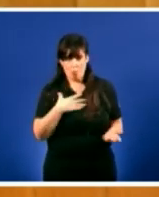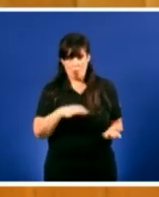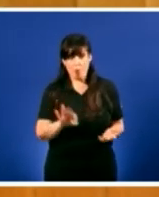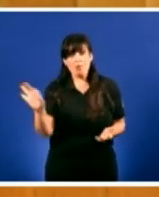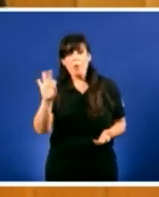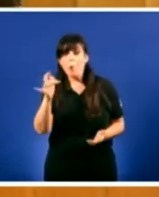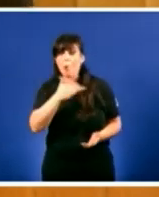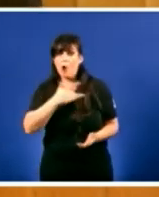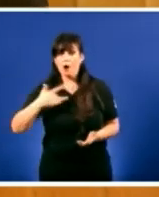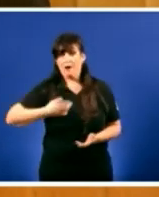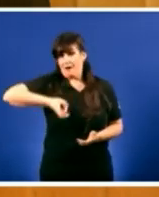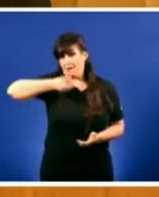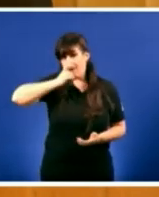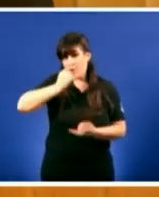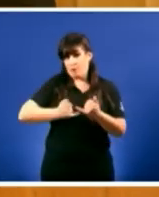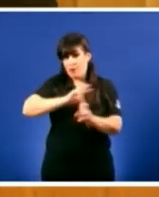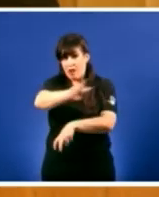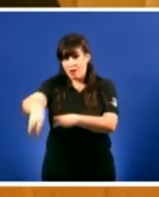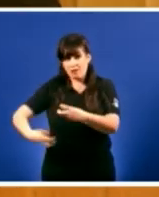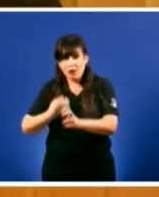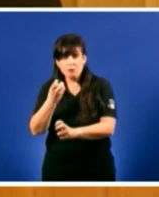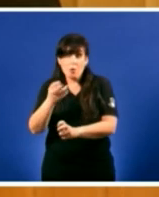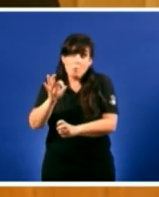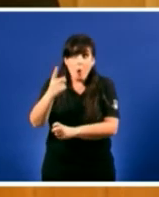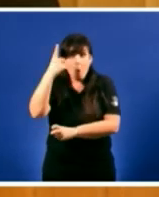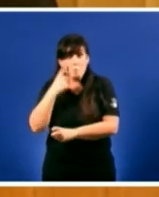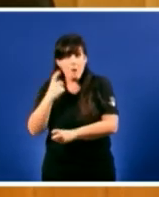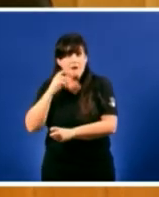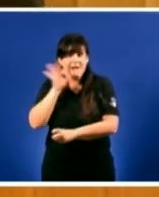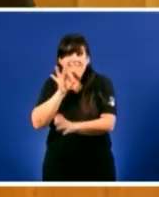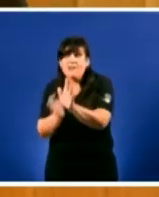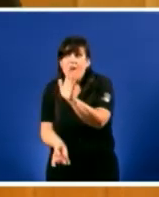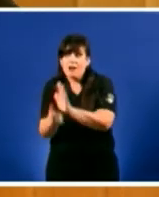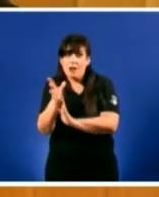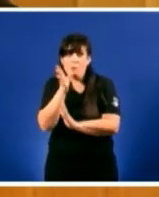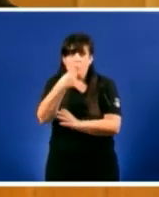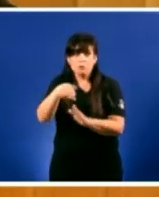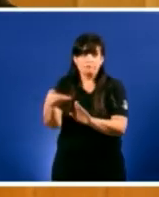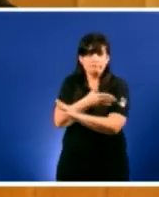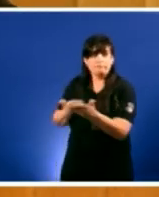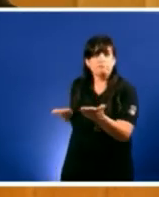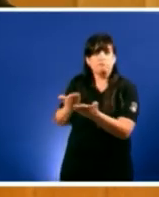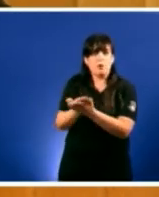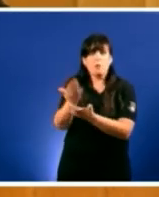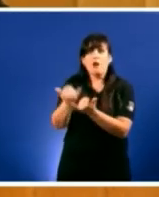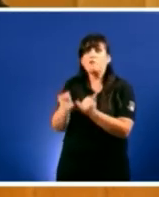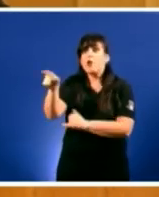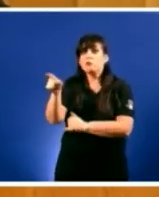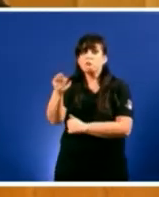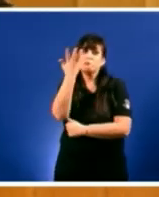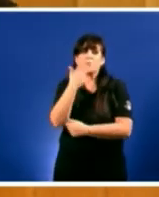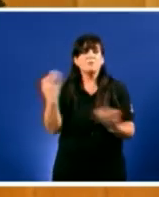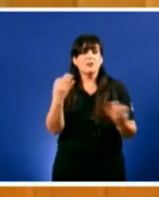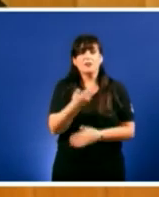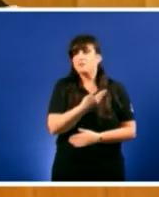caixas nunha banca pública galega como tamén propuxemos mas vostede prefiriu mirar para outro lado